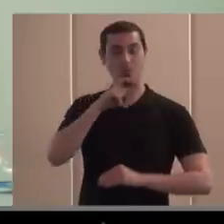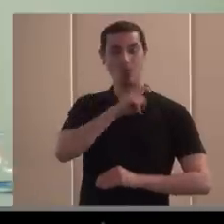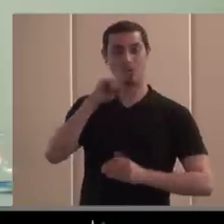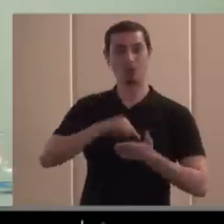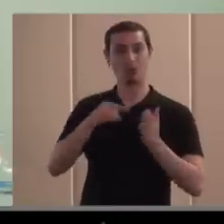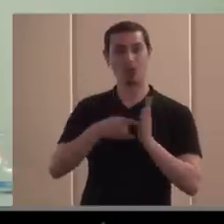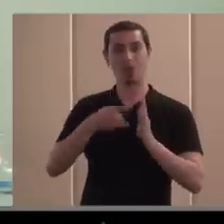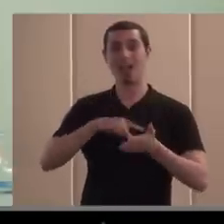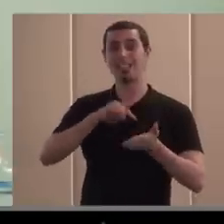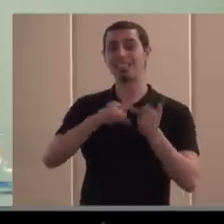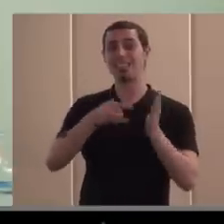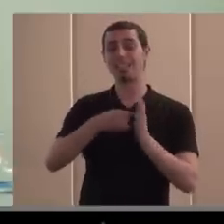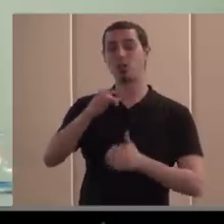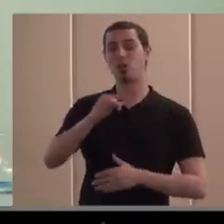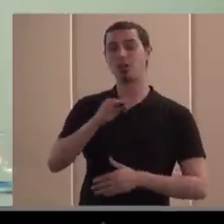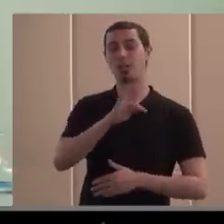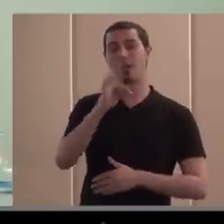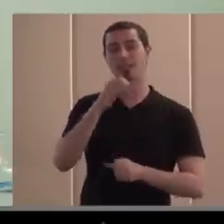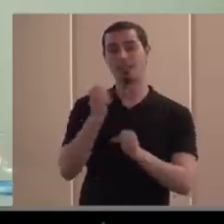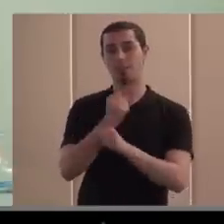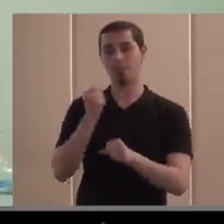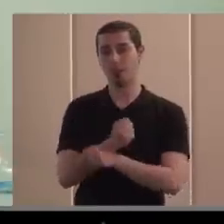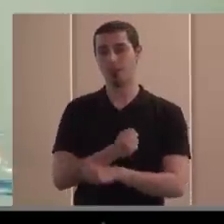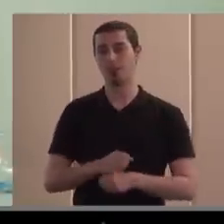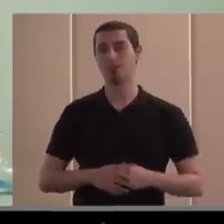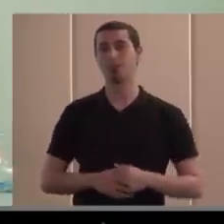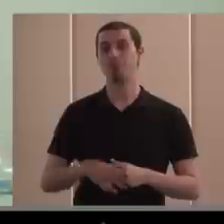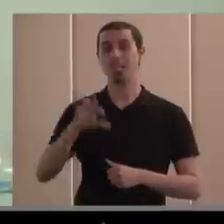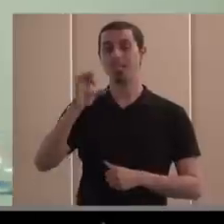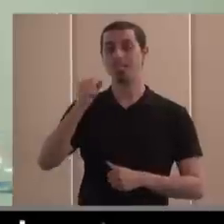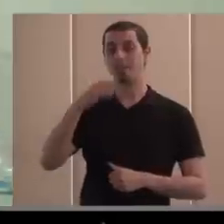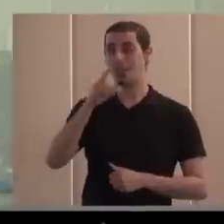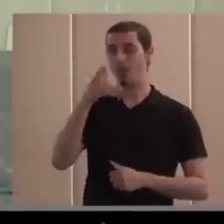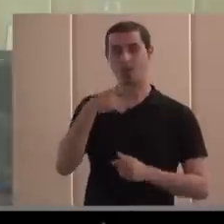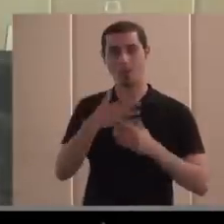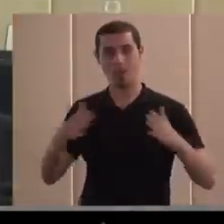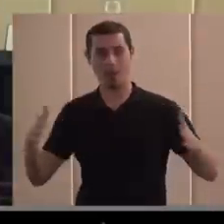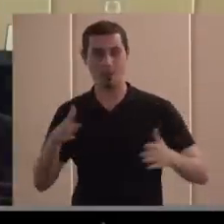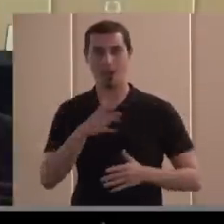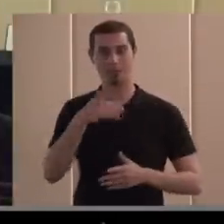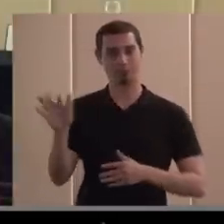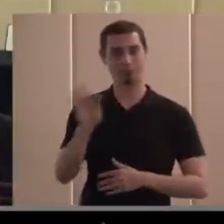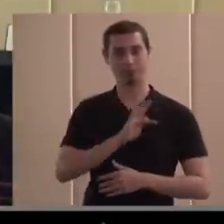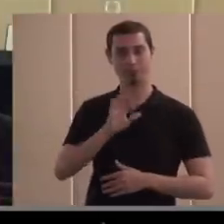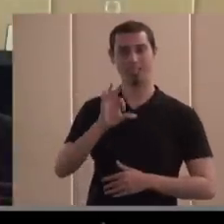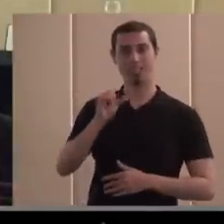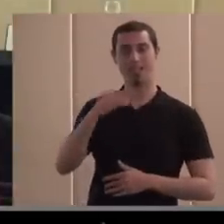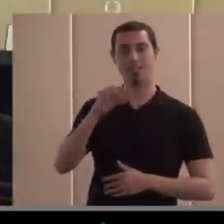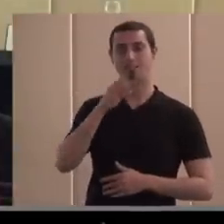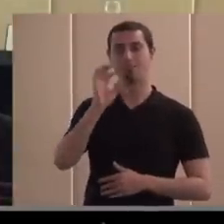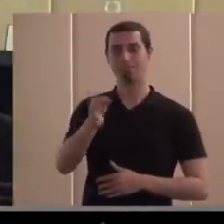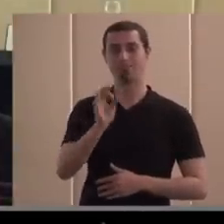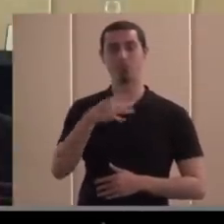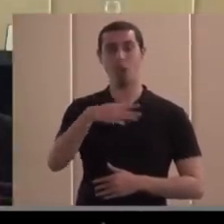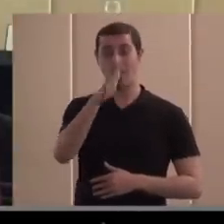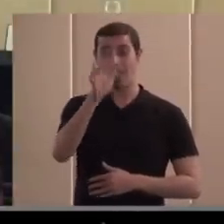formación y el empleo, ¿no? Yo, Sabina, no me extiendo más, sino que te doy la palabra. Pues efectivamente no soy